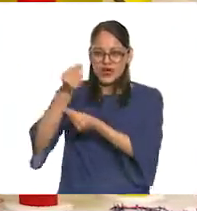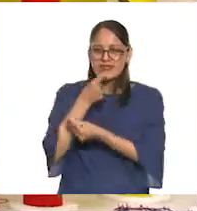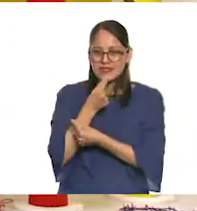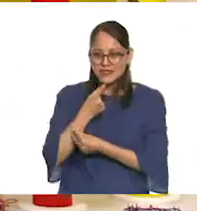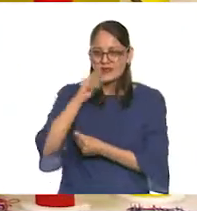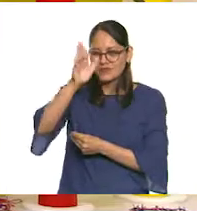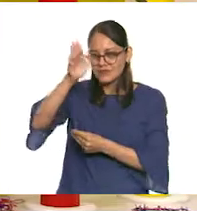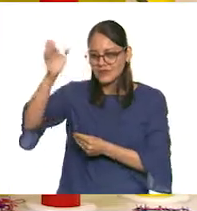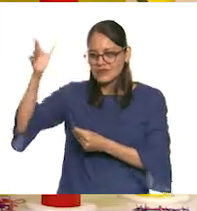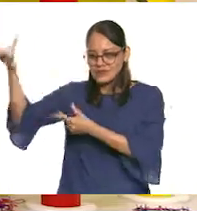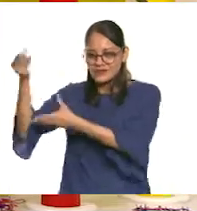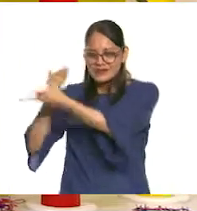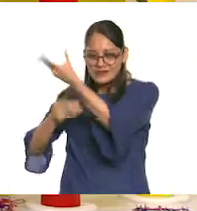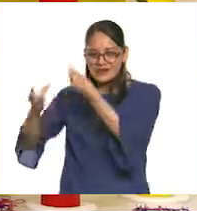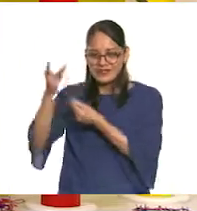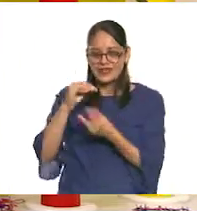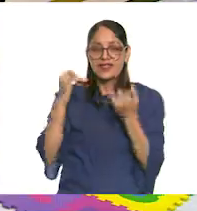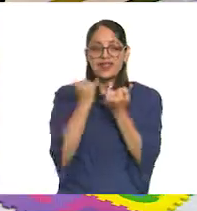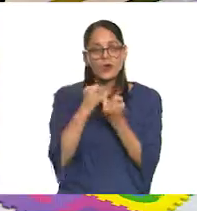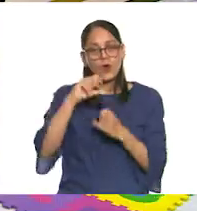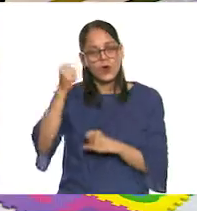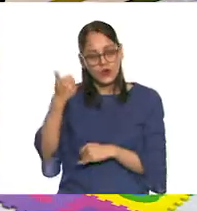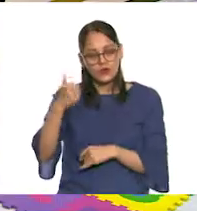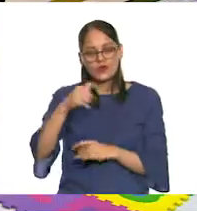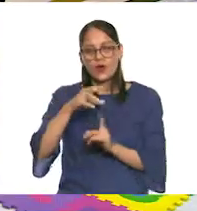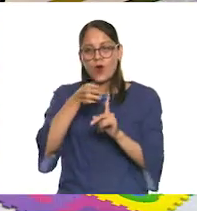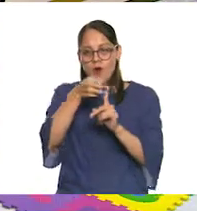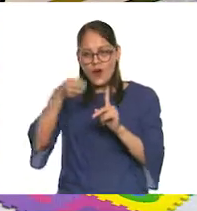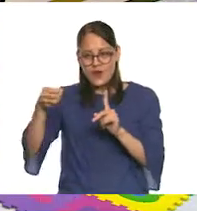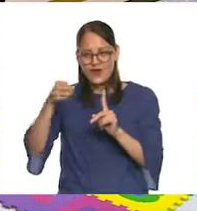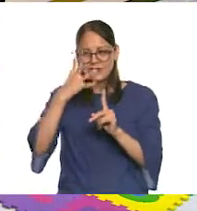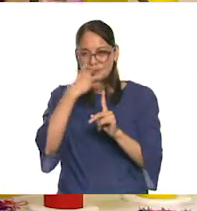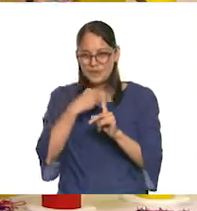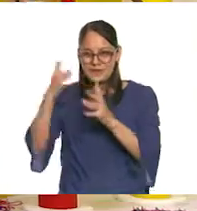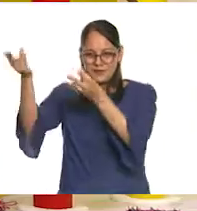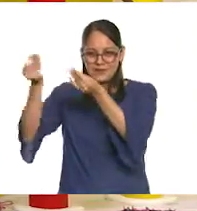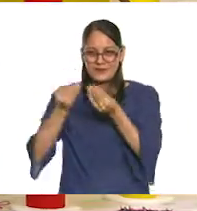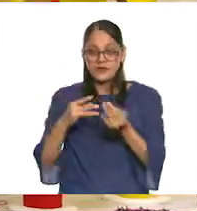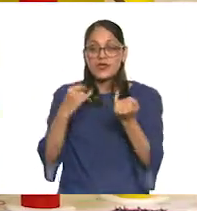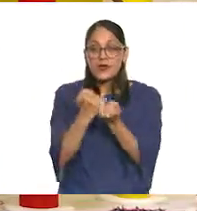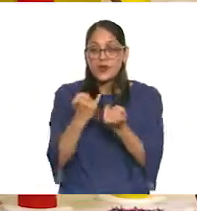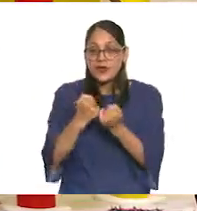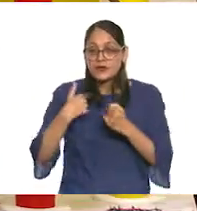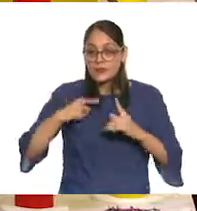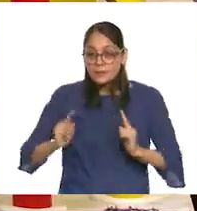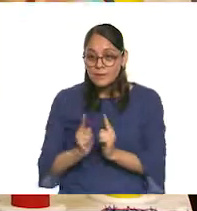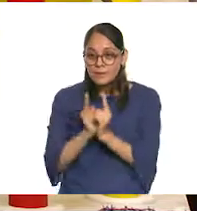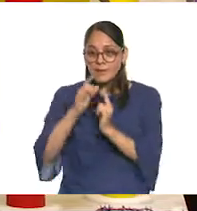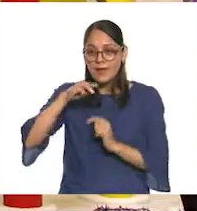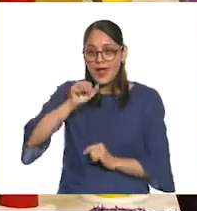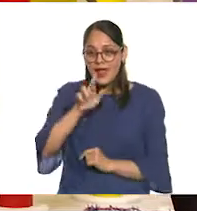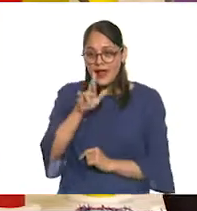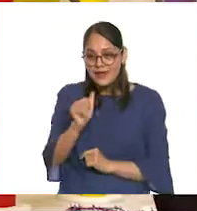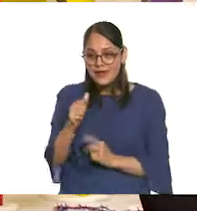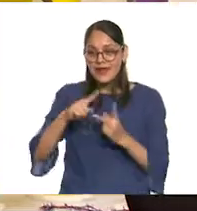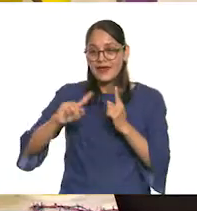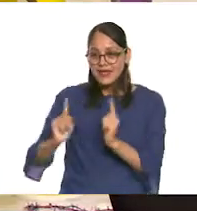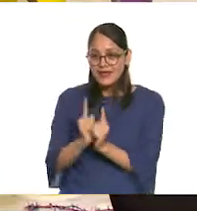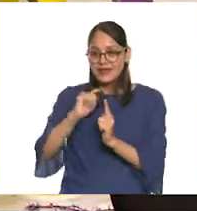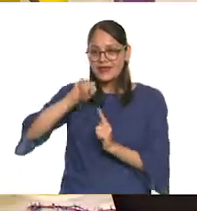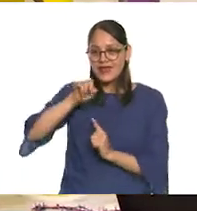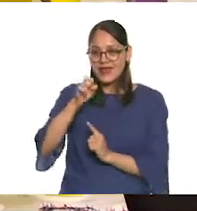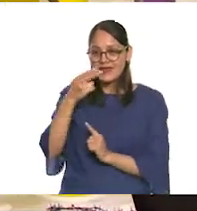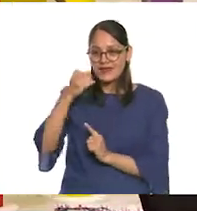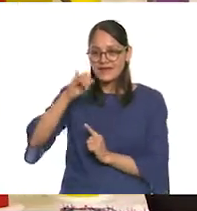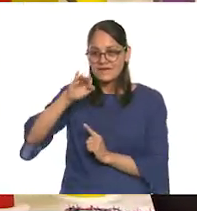niños que tenían y otras frases. Y luego, en el camino para acá, pues, me encontré a María, Jennifer, a Juan Carlos, a Poncho,